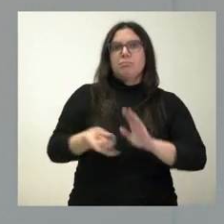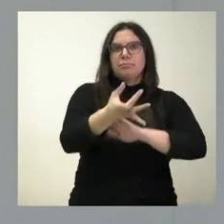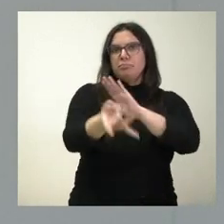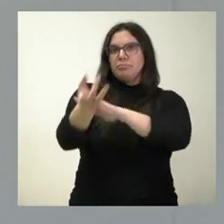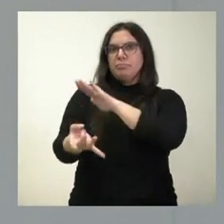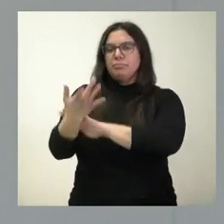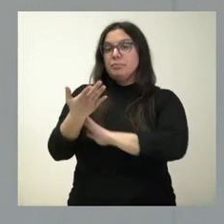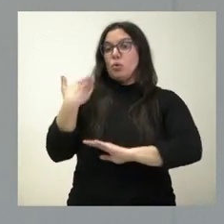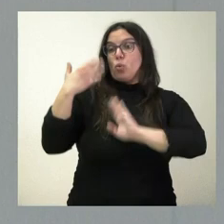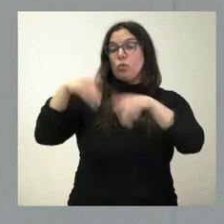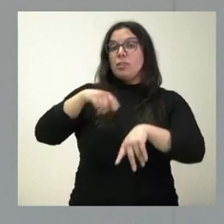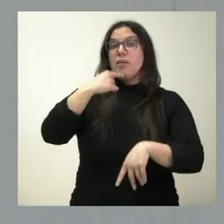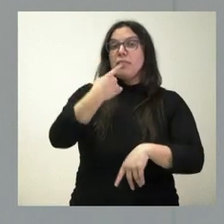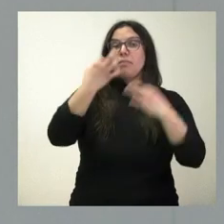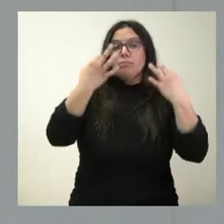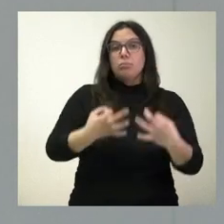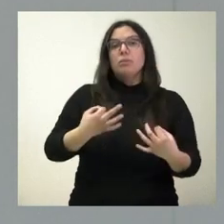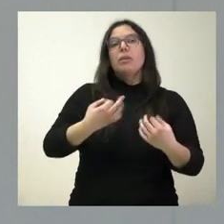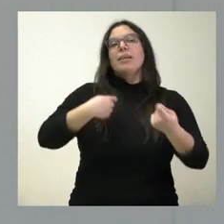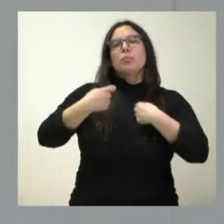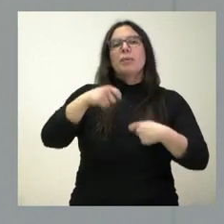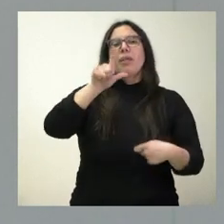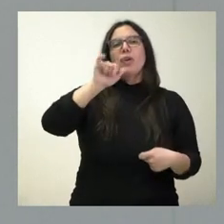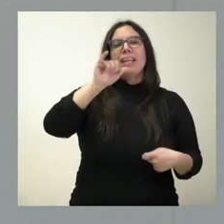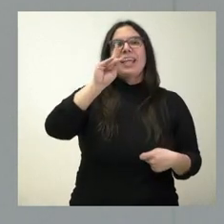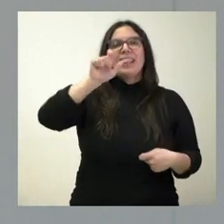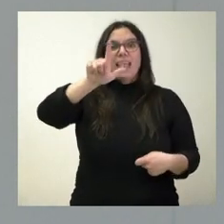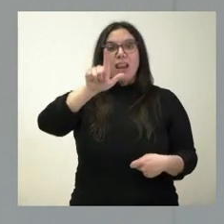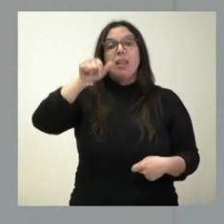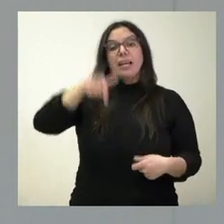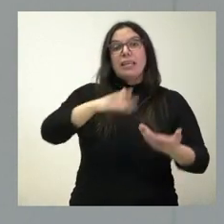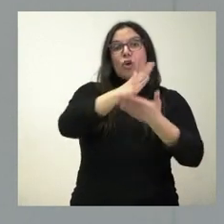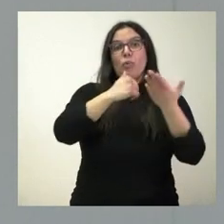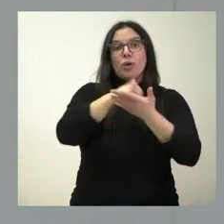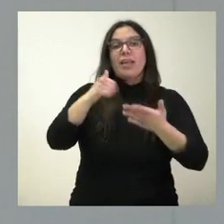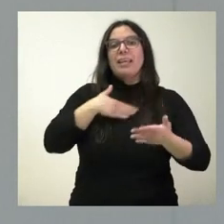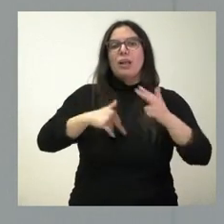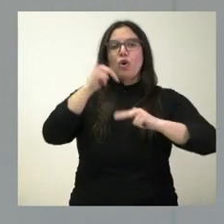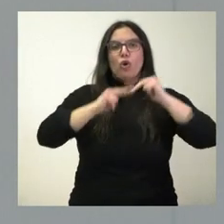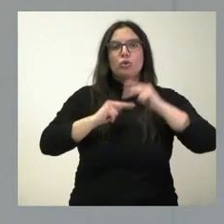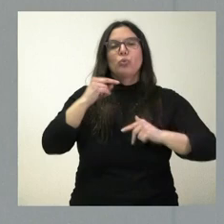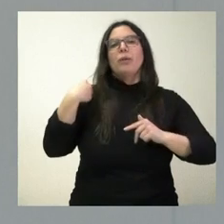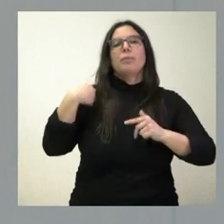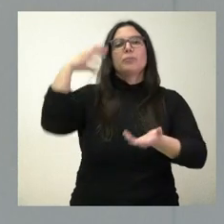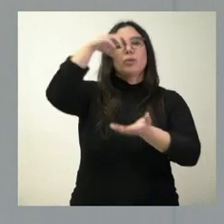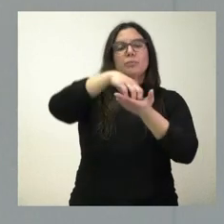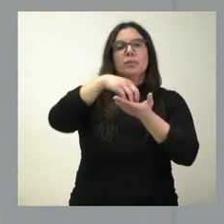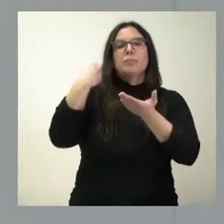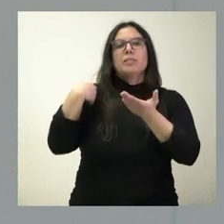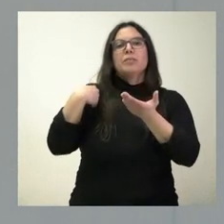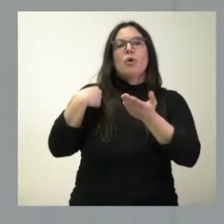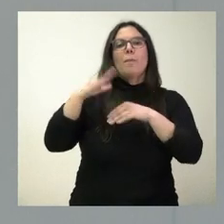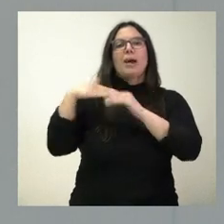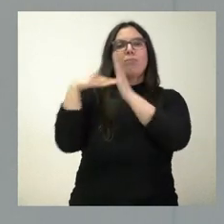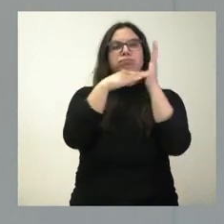última de ellas es Lidl, que va a construir en nuestra comunidad otorga la plataforma logística para el noroeste de España